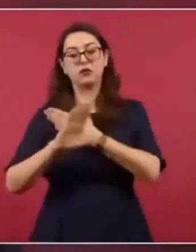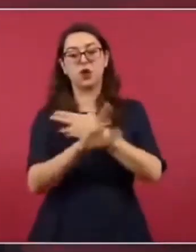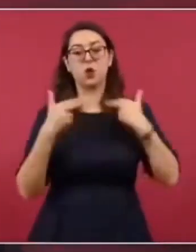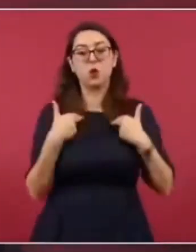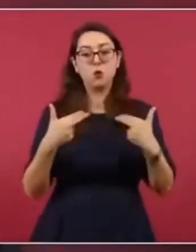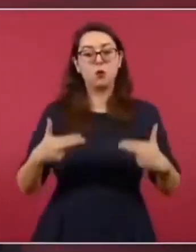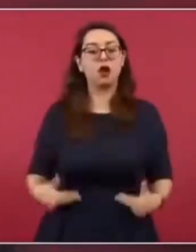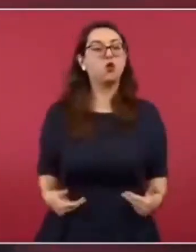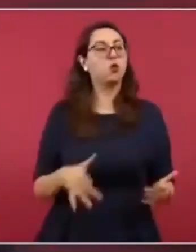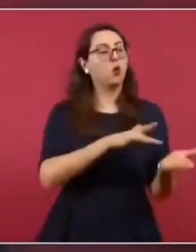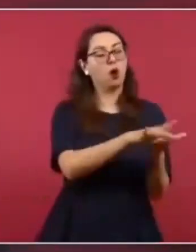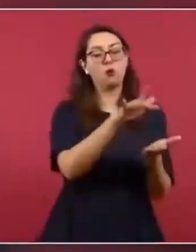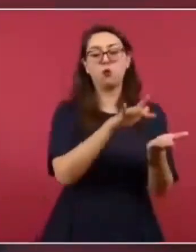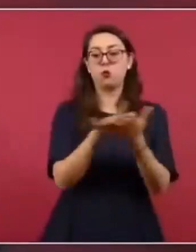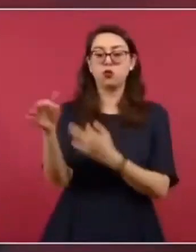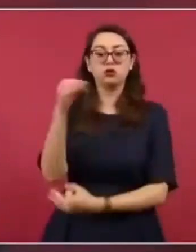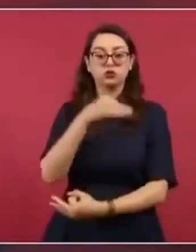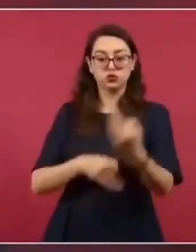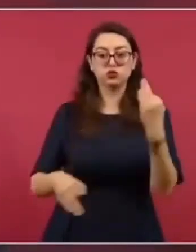porque sí nos importa